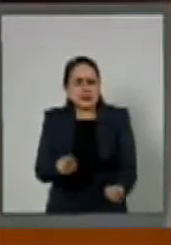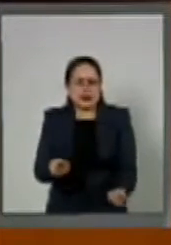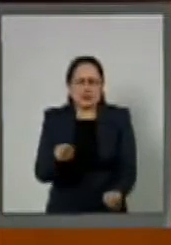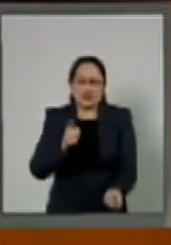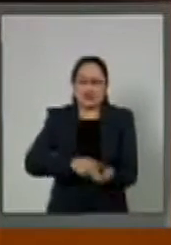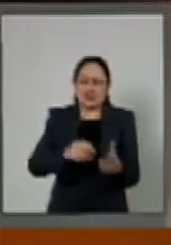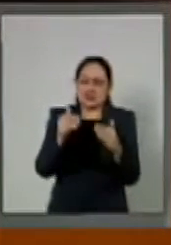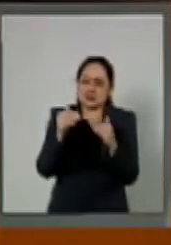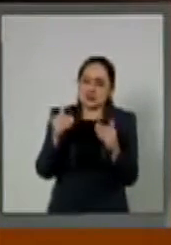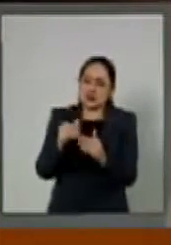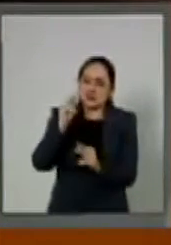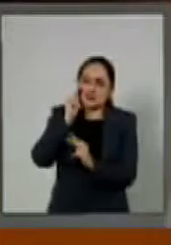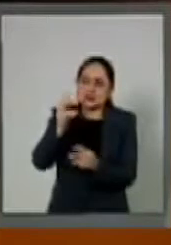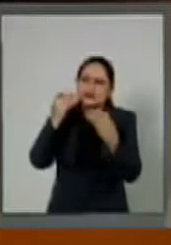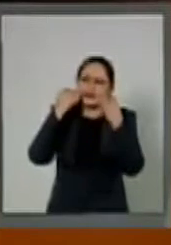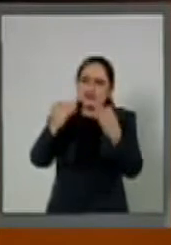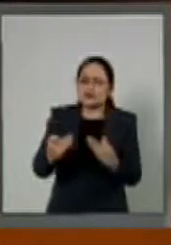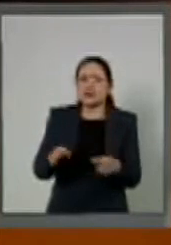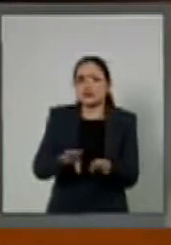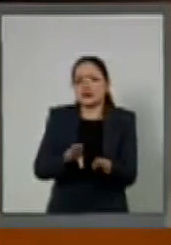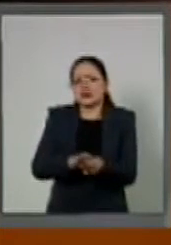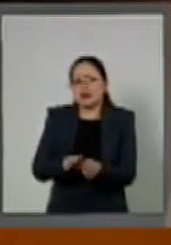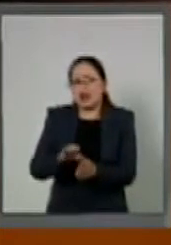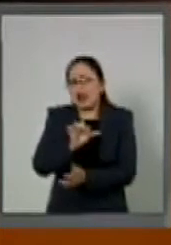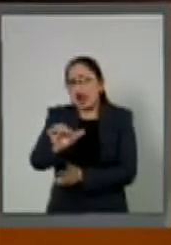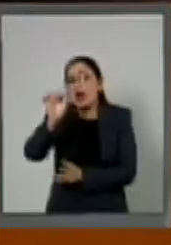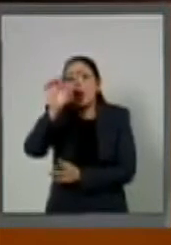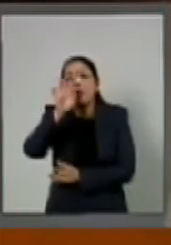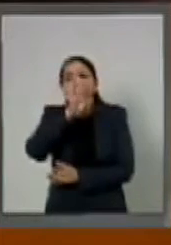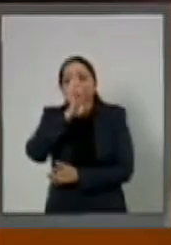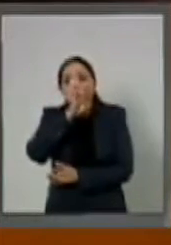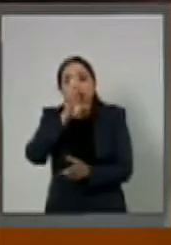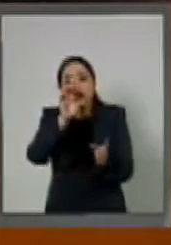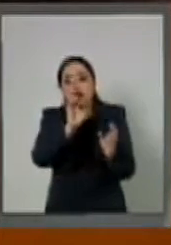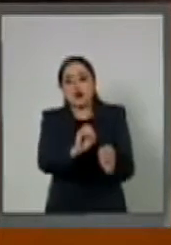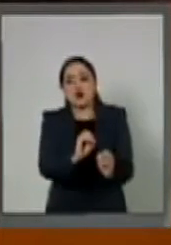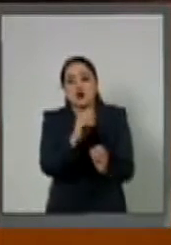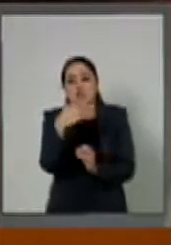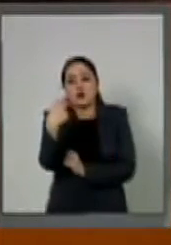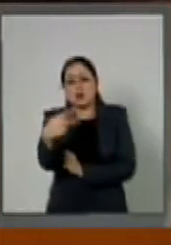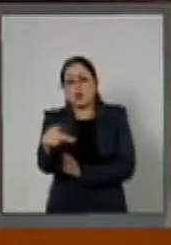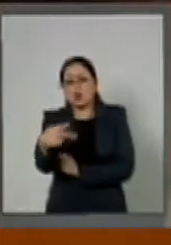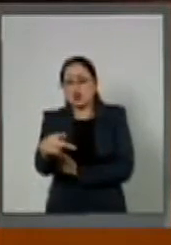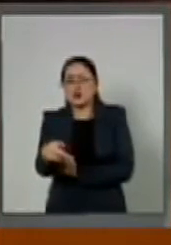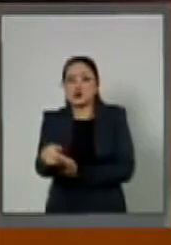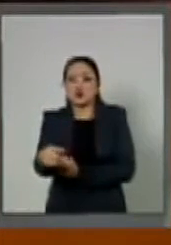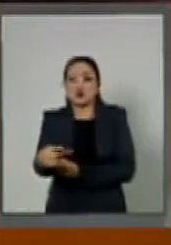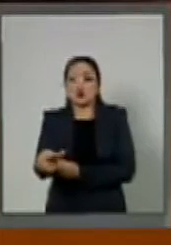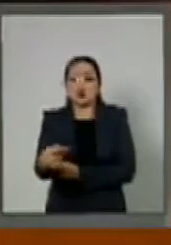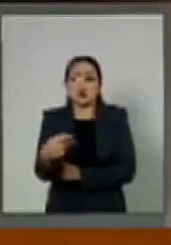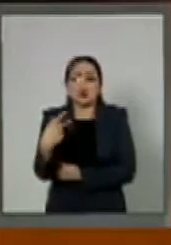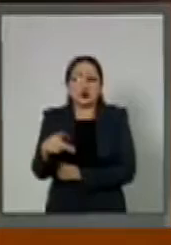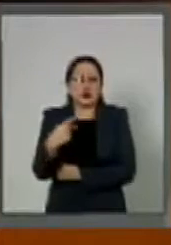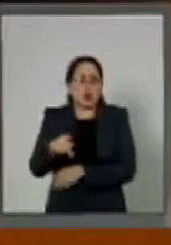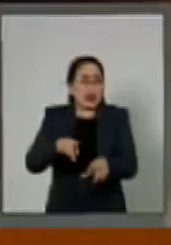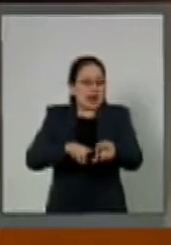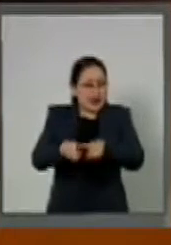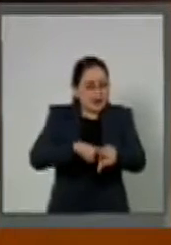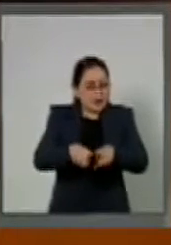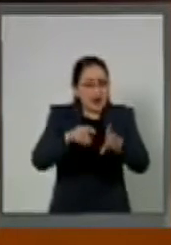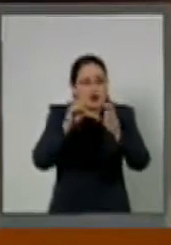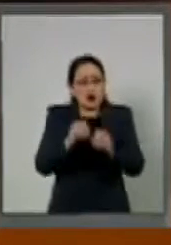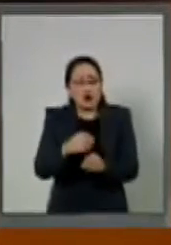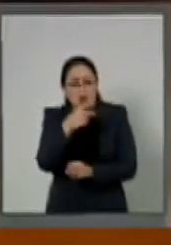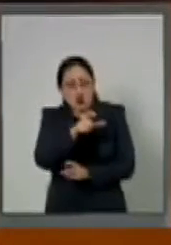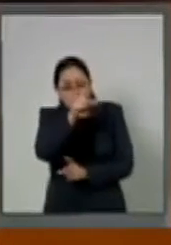La violencia ya sea hacia su mamá o bien hacia sus propios hermanos o hacia